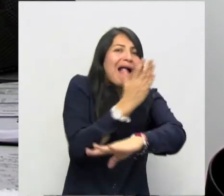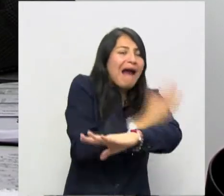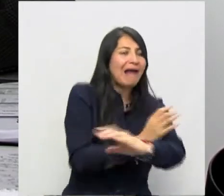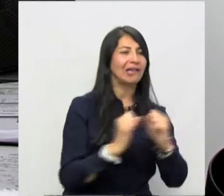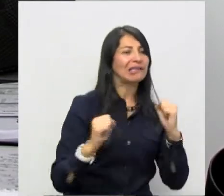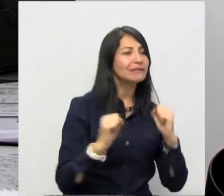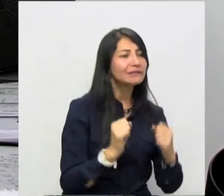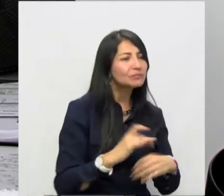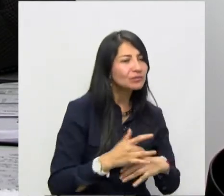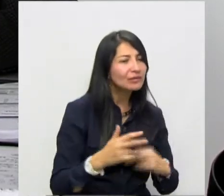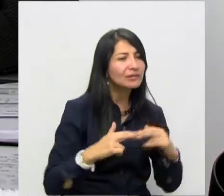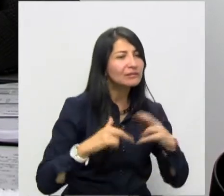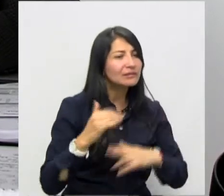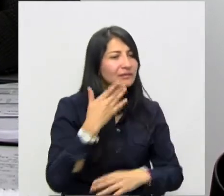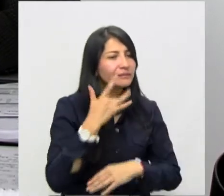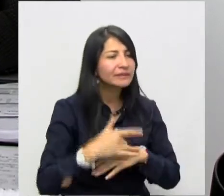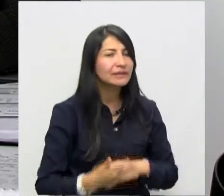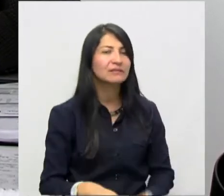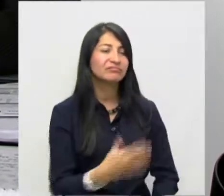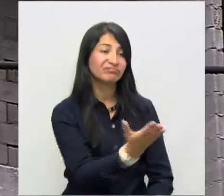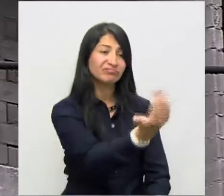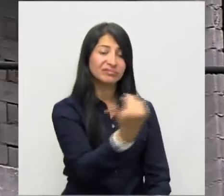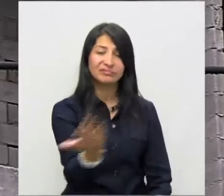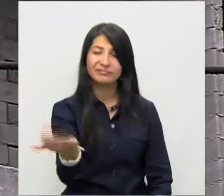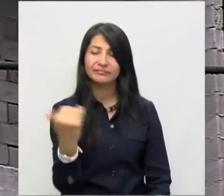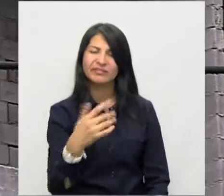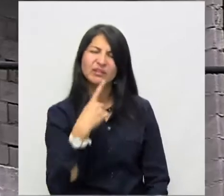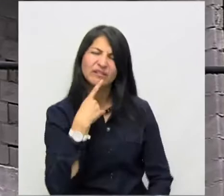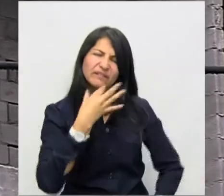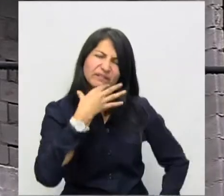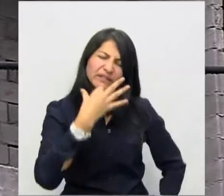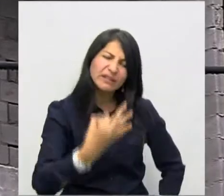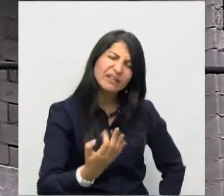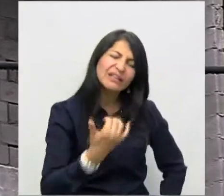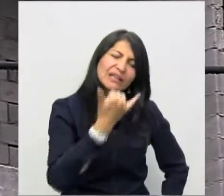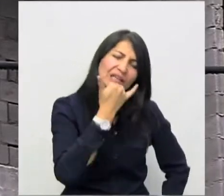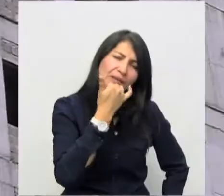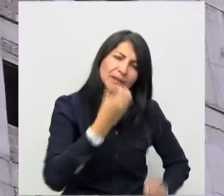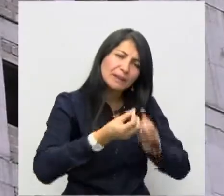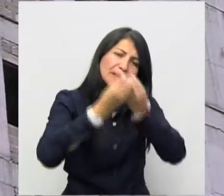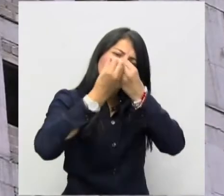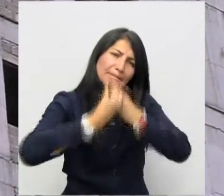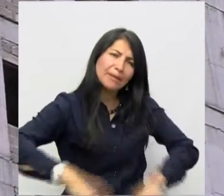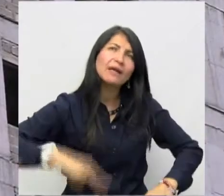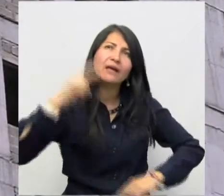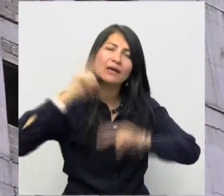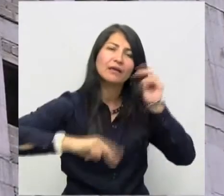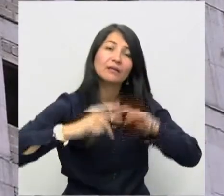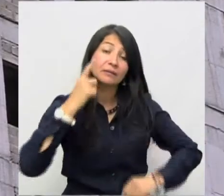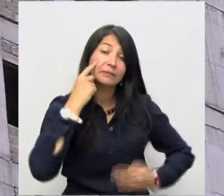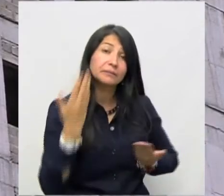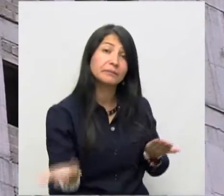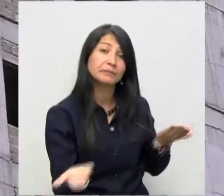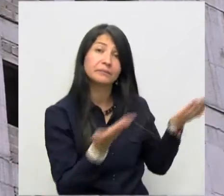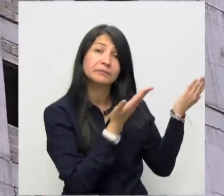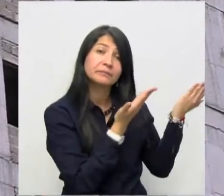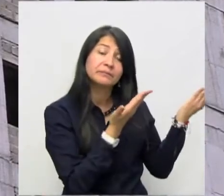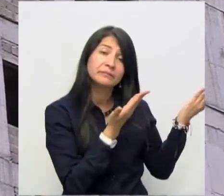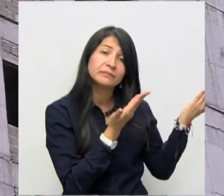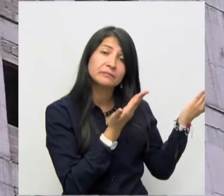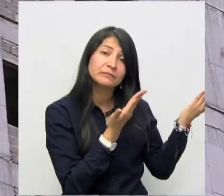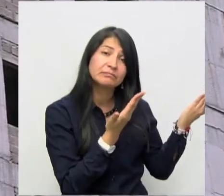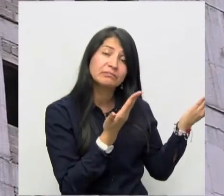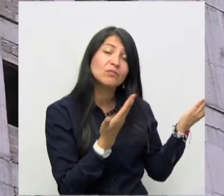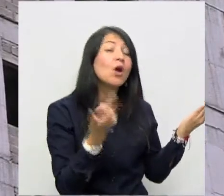Contralor a FONADE y a la ESAT es que le digan la verdad al país y que adicionalmente miren si